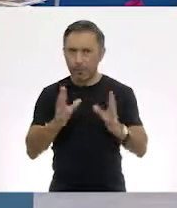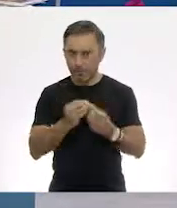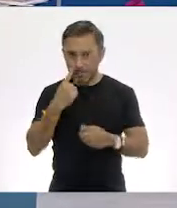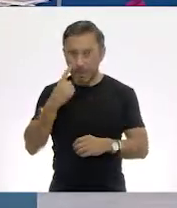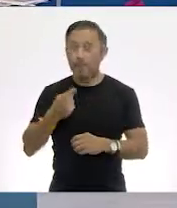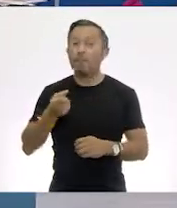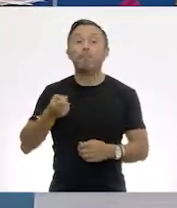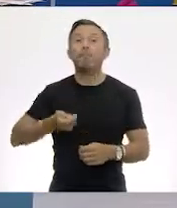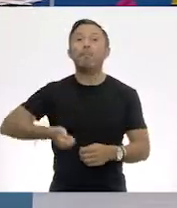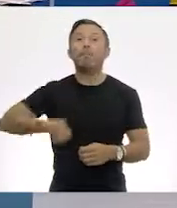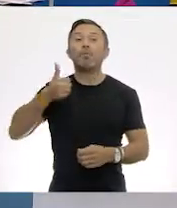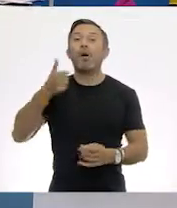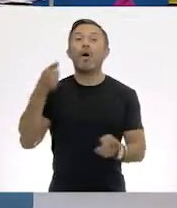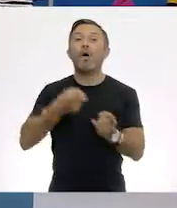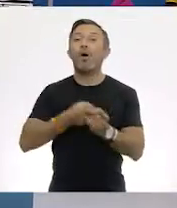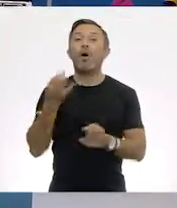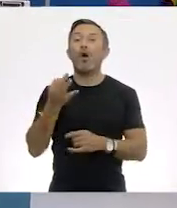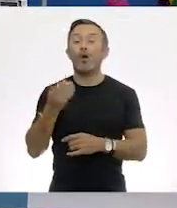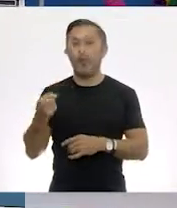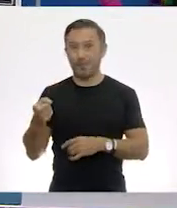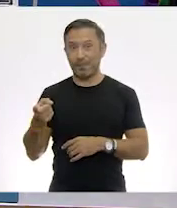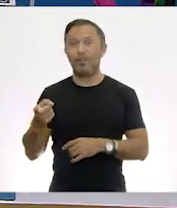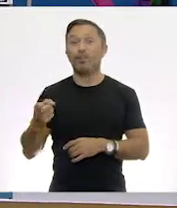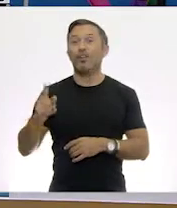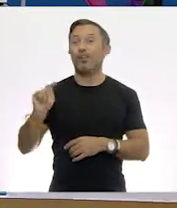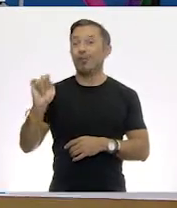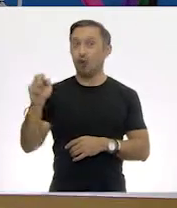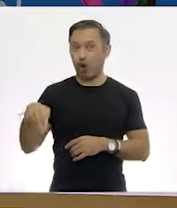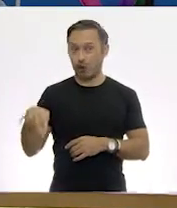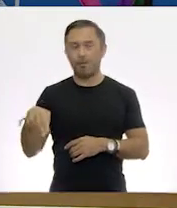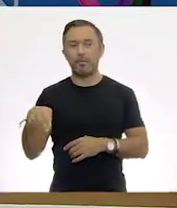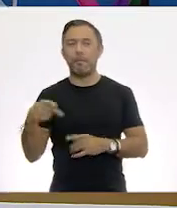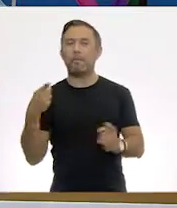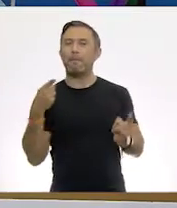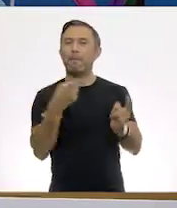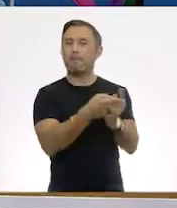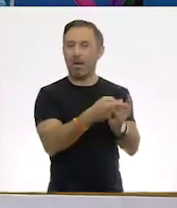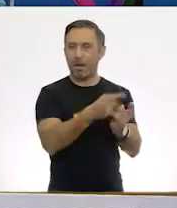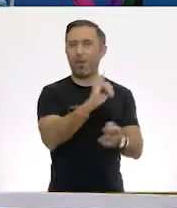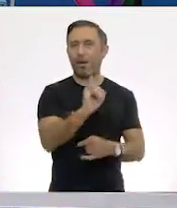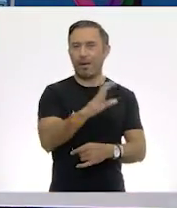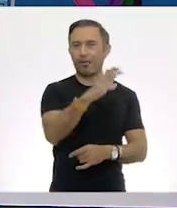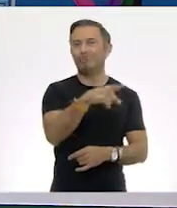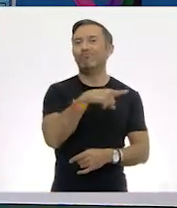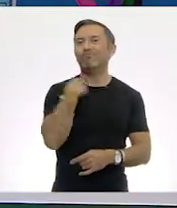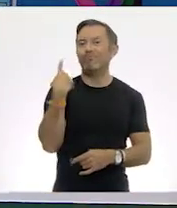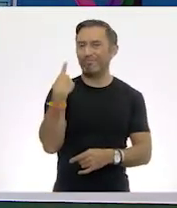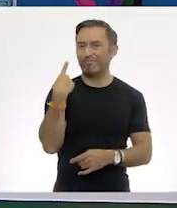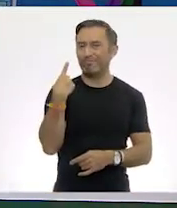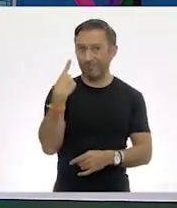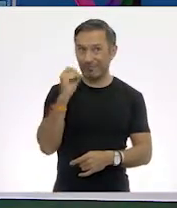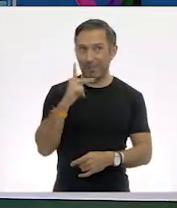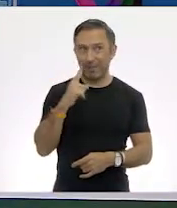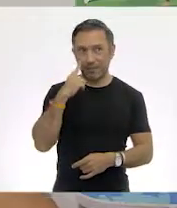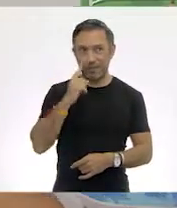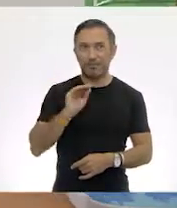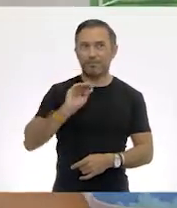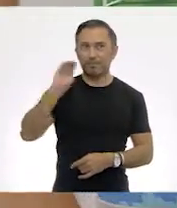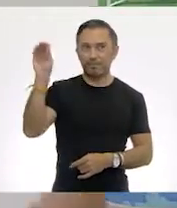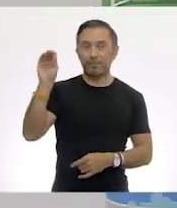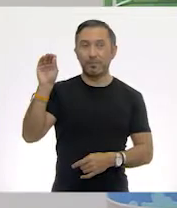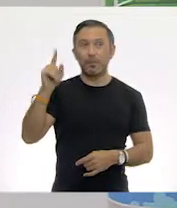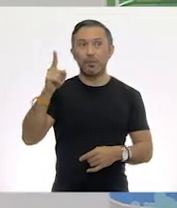metió Ton a Juan Carlos. Te voy a ayudar a pegar el balón. Sí. Bien. Vamos.